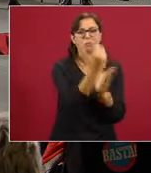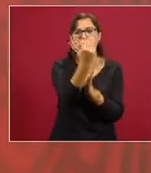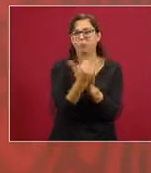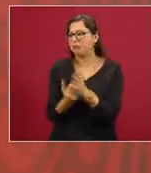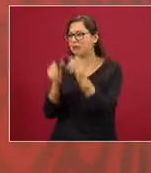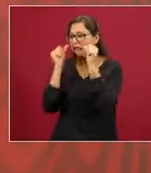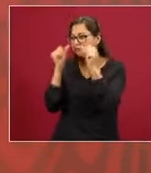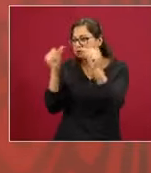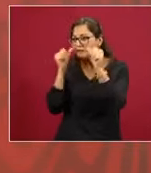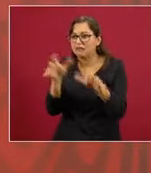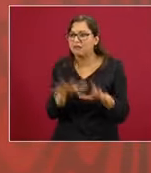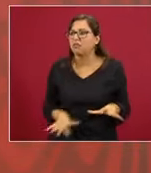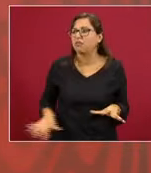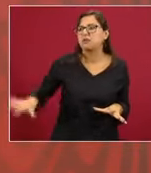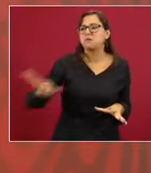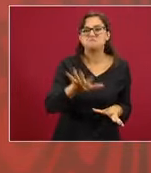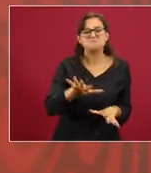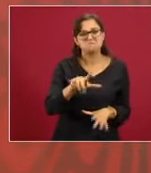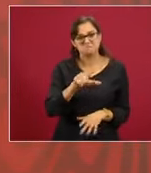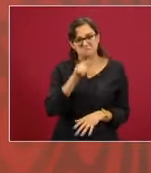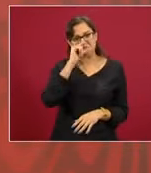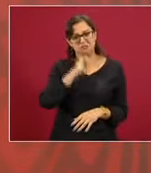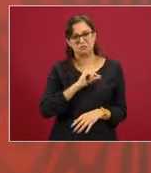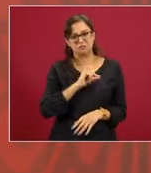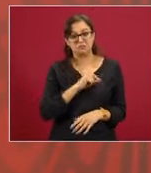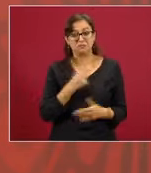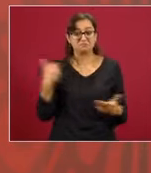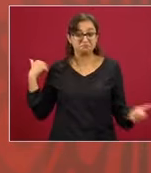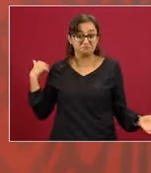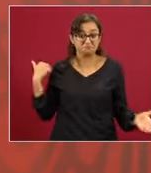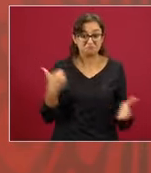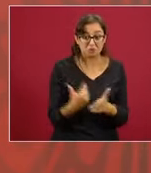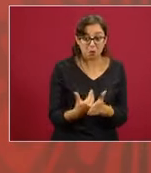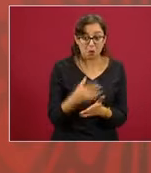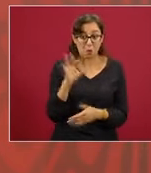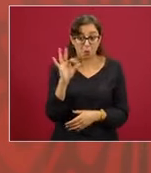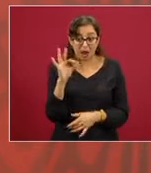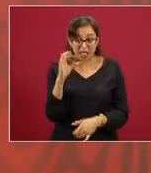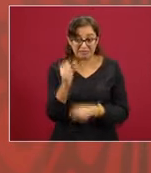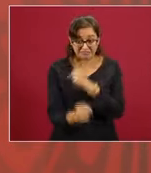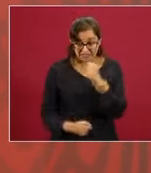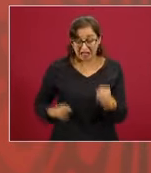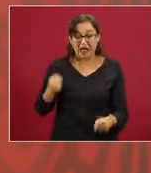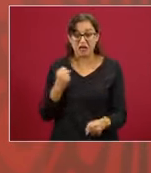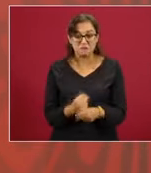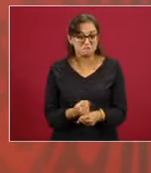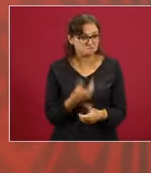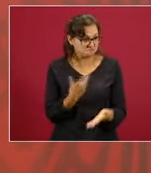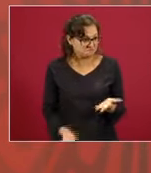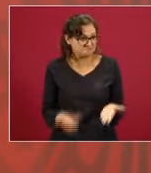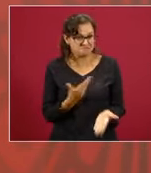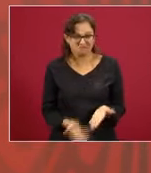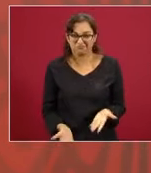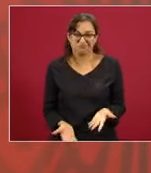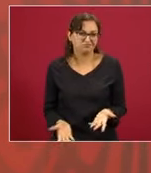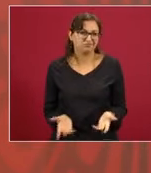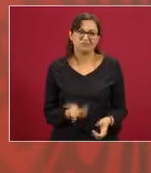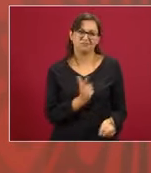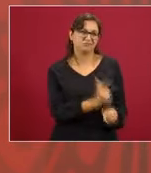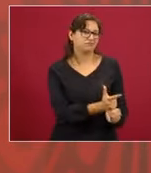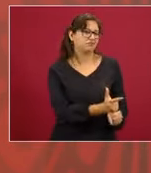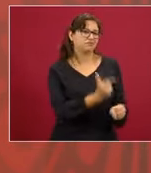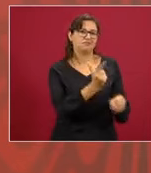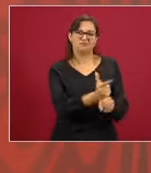Entonces, los argumentos 40 años después, ante la evidencia, ante lo que es